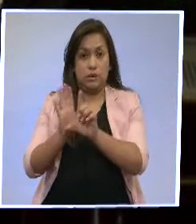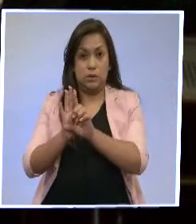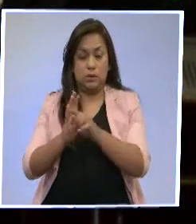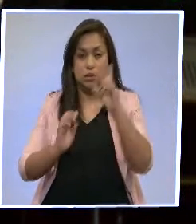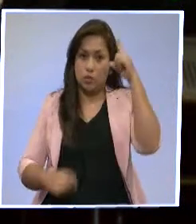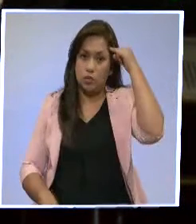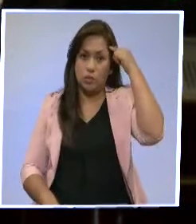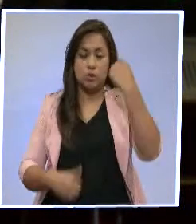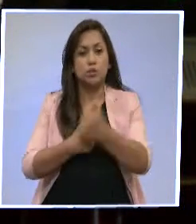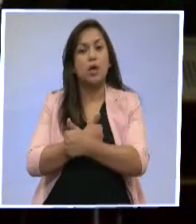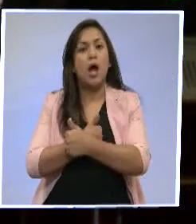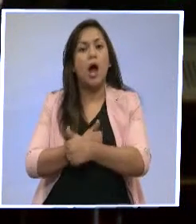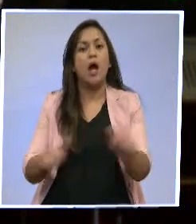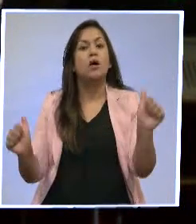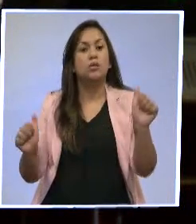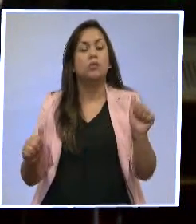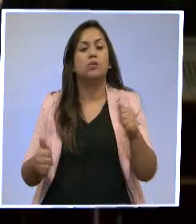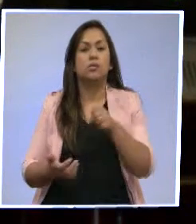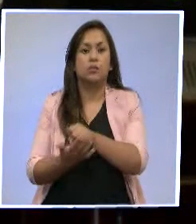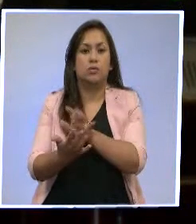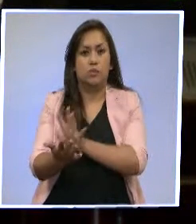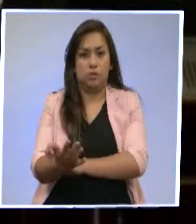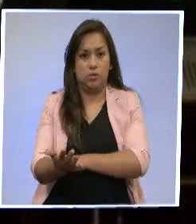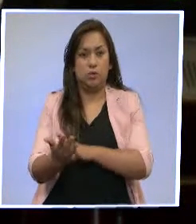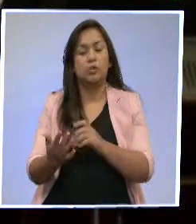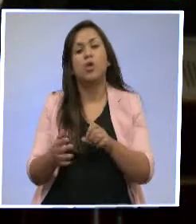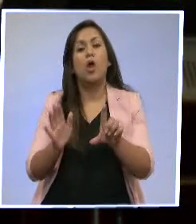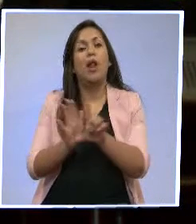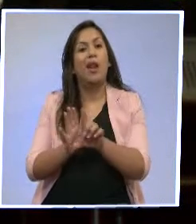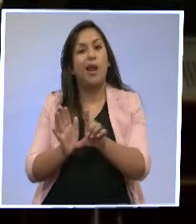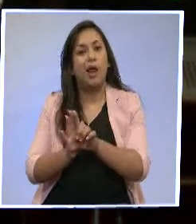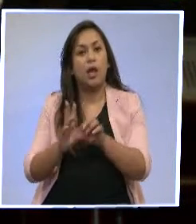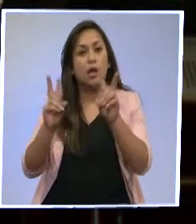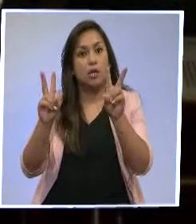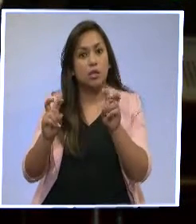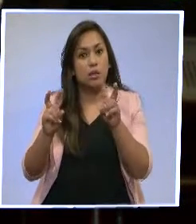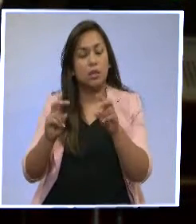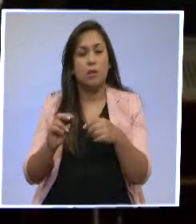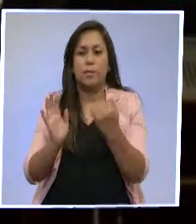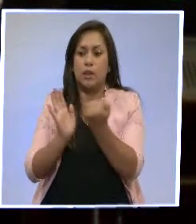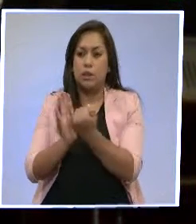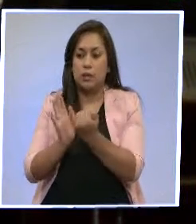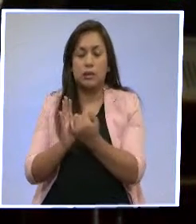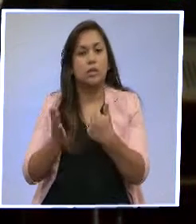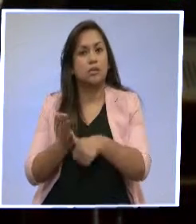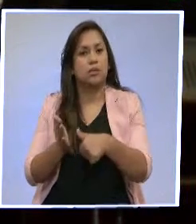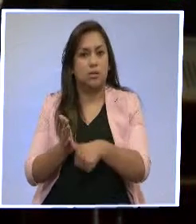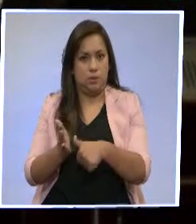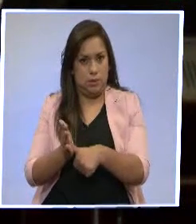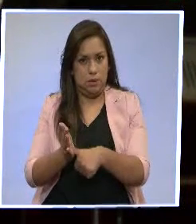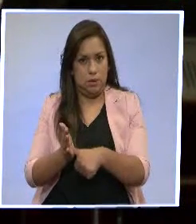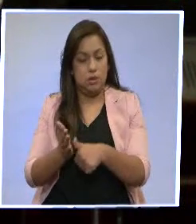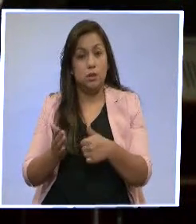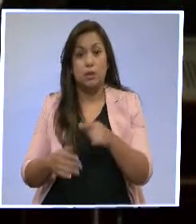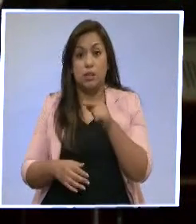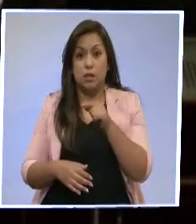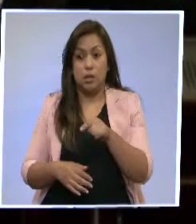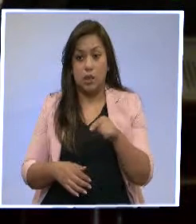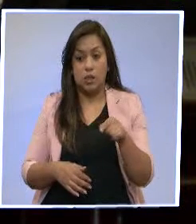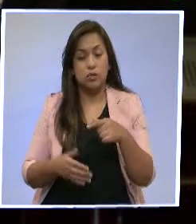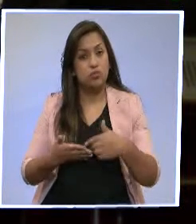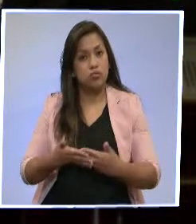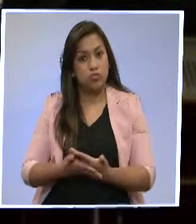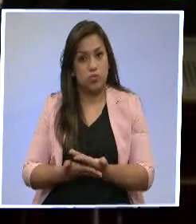Autónomos del proyecto de ley orgánica del Servicio Nacional de Gestión de la Identidad y Datos Civiles. Esta iniciativa crea una nueva